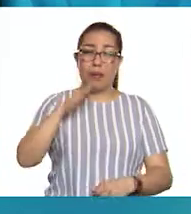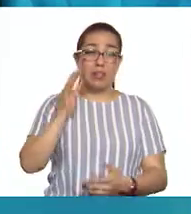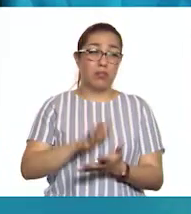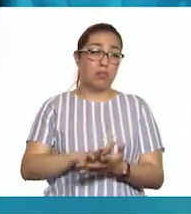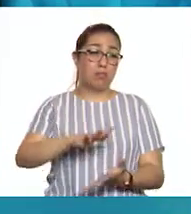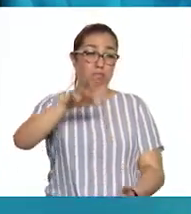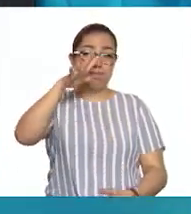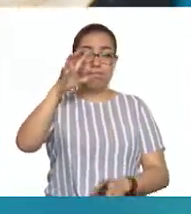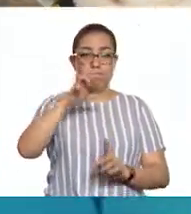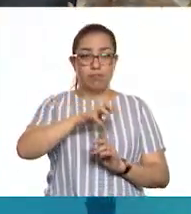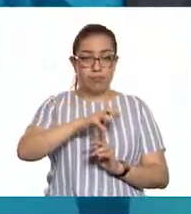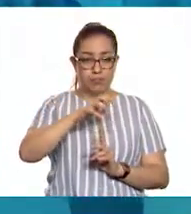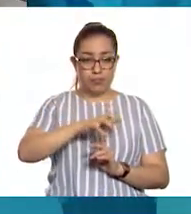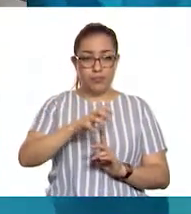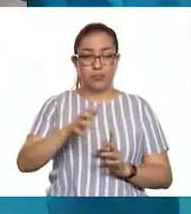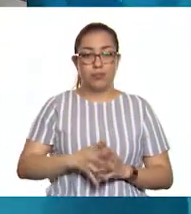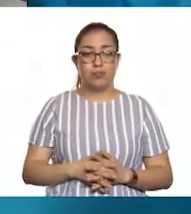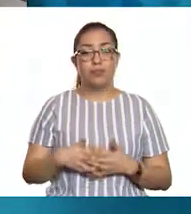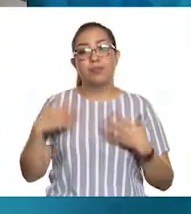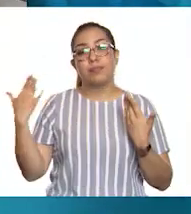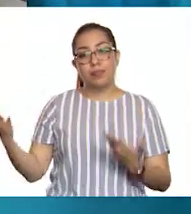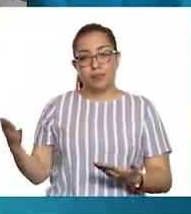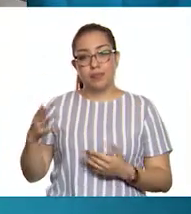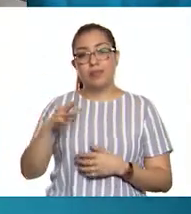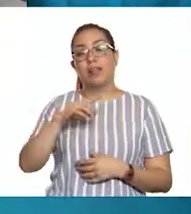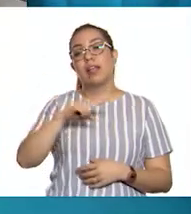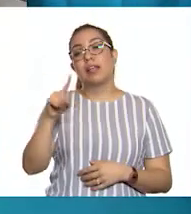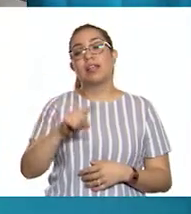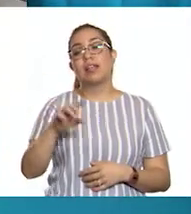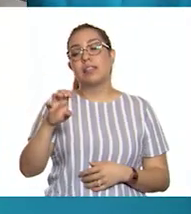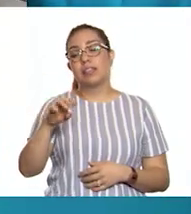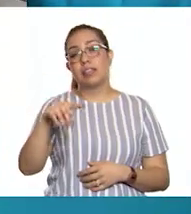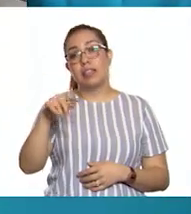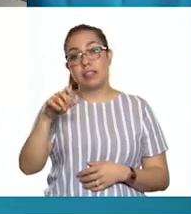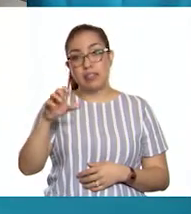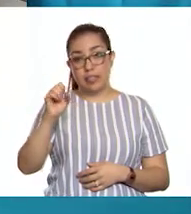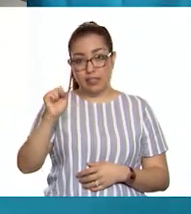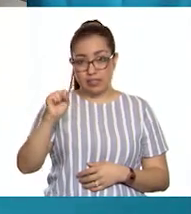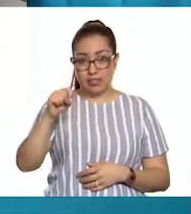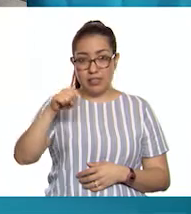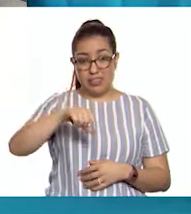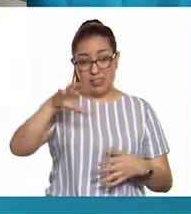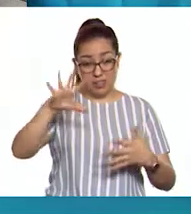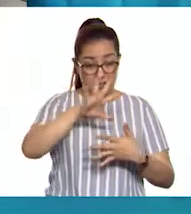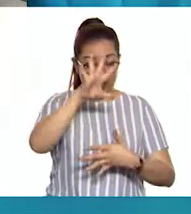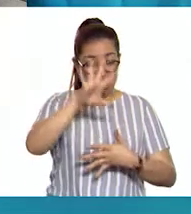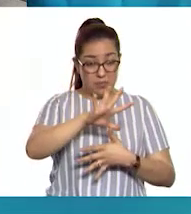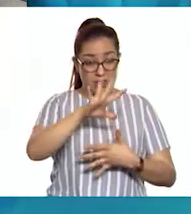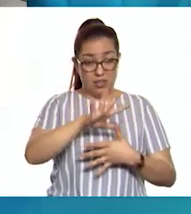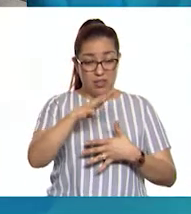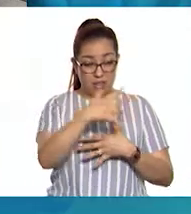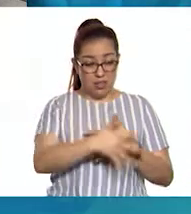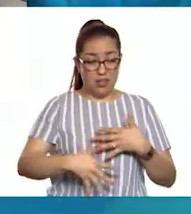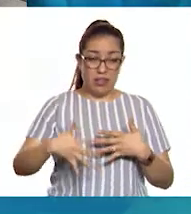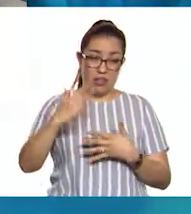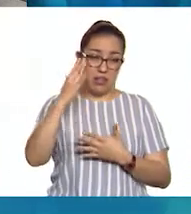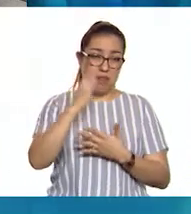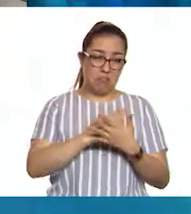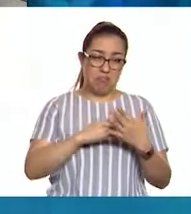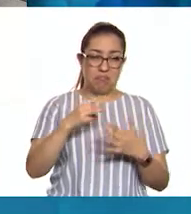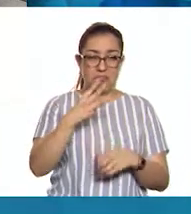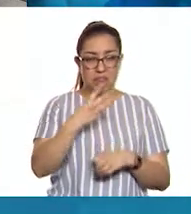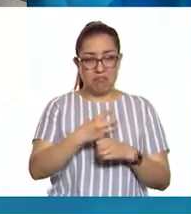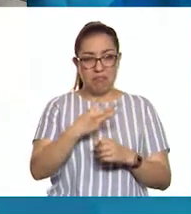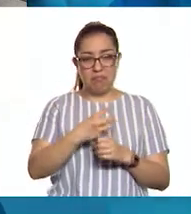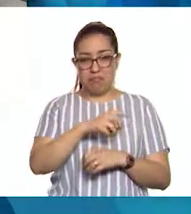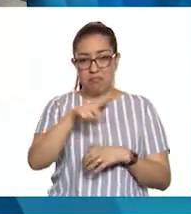hongo. Respecto de las setas, América Latina está en tercer lugar de la producción mundial. Y México ocupa también el